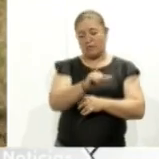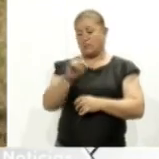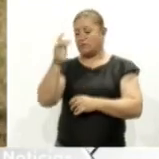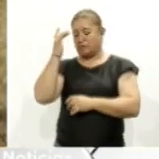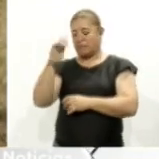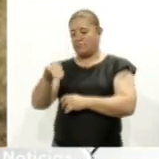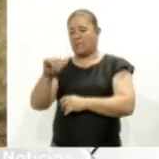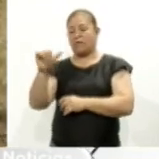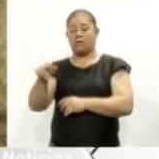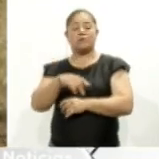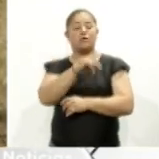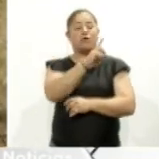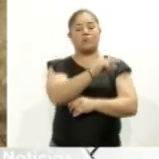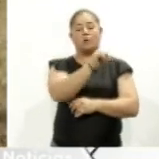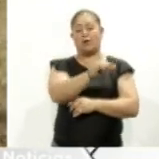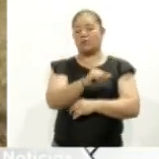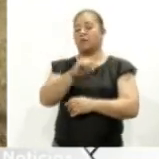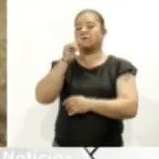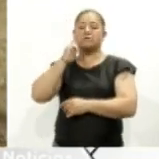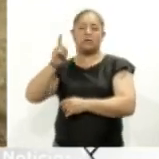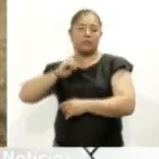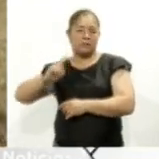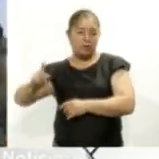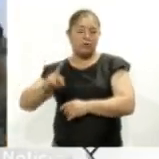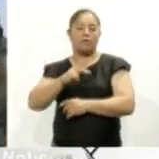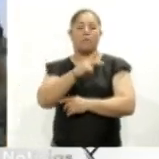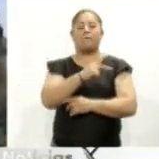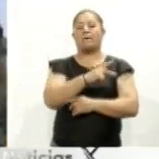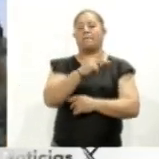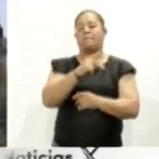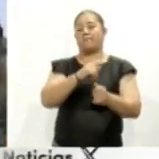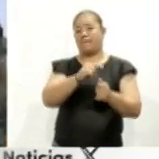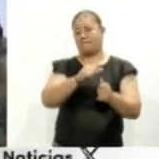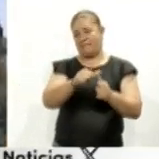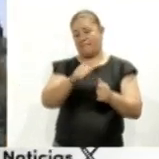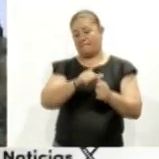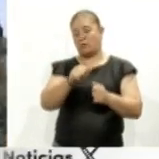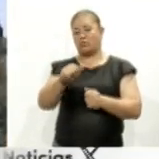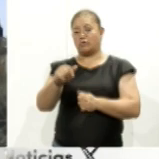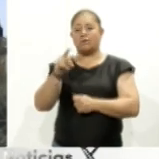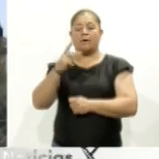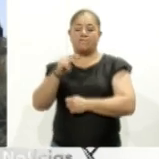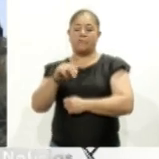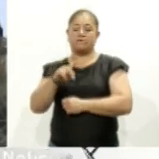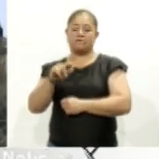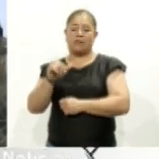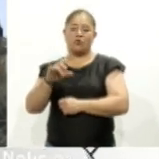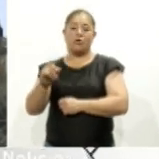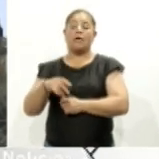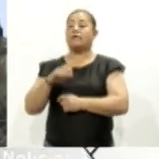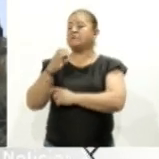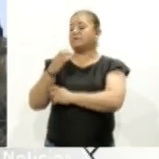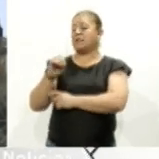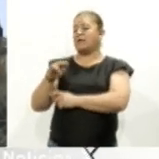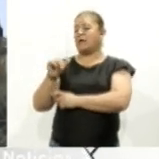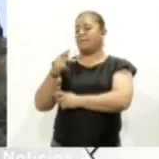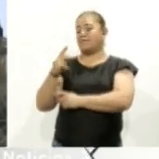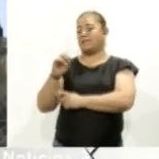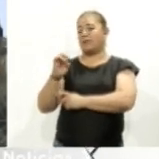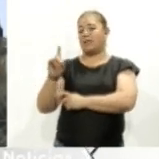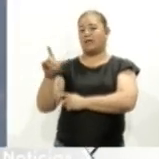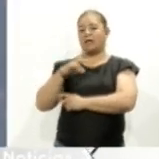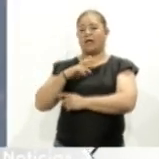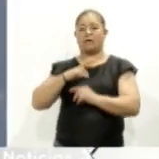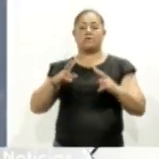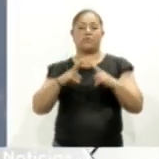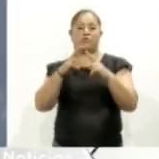municipios de Domingo Arenas, Zacatelco, Papalotla y Panzacola. Cabe señalar que de acuerdo con datos del Cenapred, el semáforo de alerta volcánica del